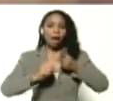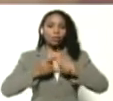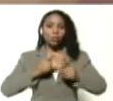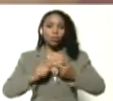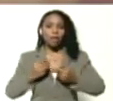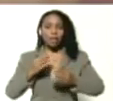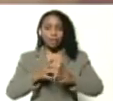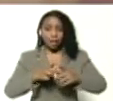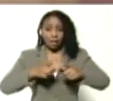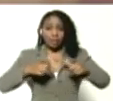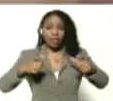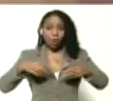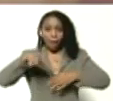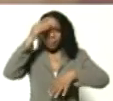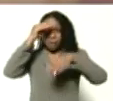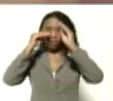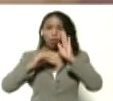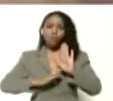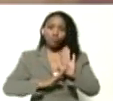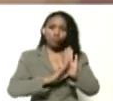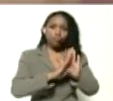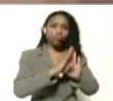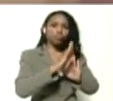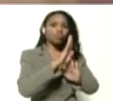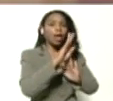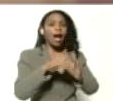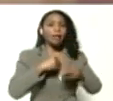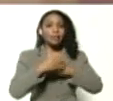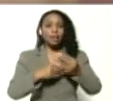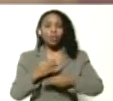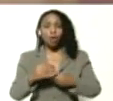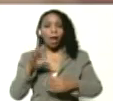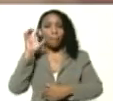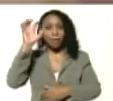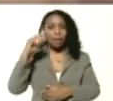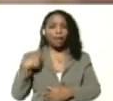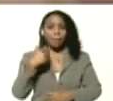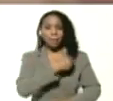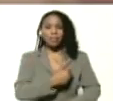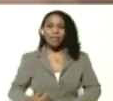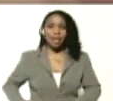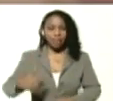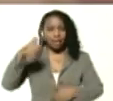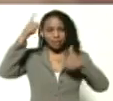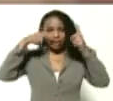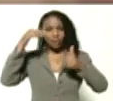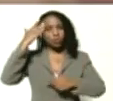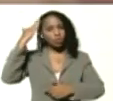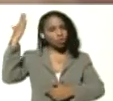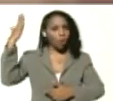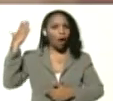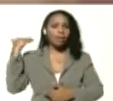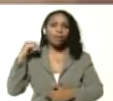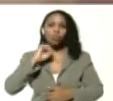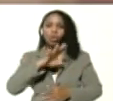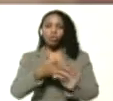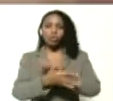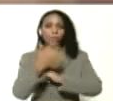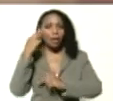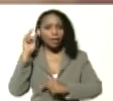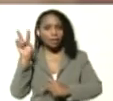creciendo, para seguir aprendiendo y para seguir haciendo la patria que el comandante Chávez soñó, para seguir haciendo en realidad el proyecto bolivariano.